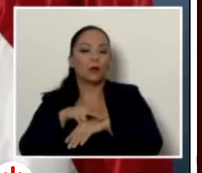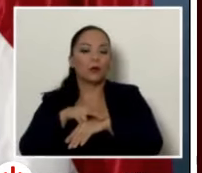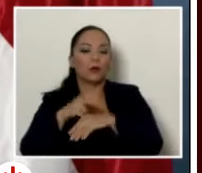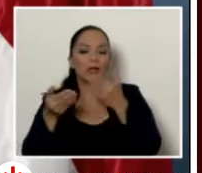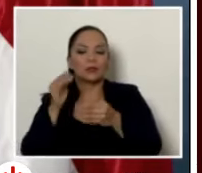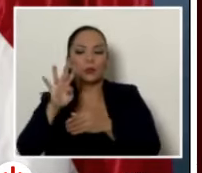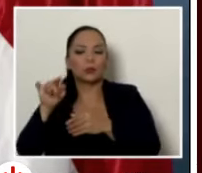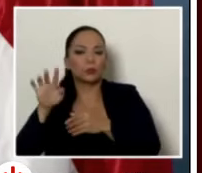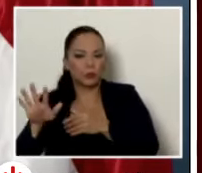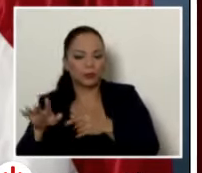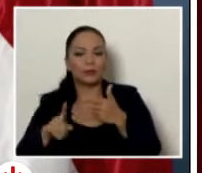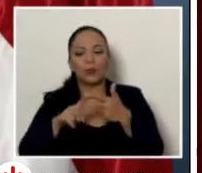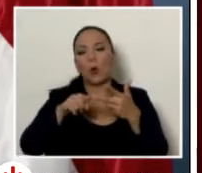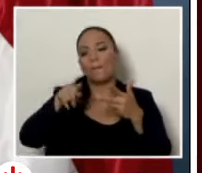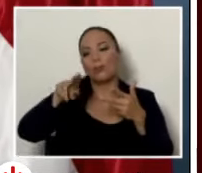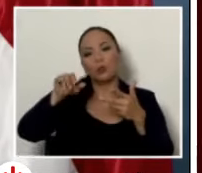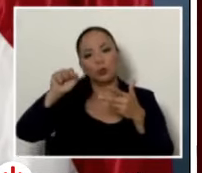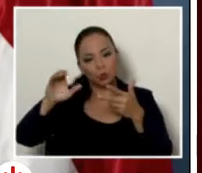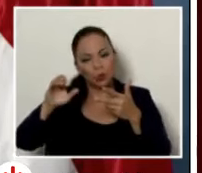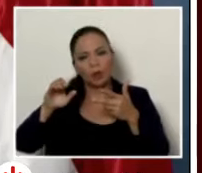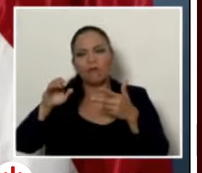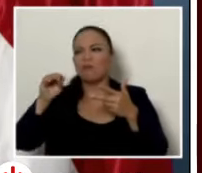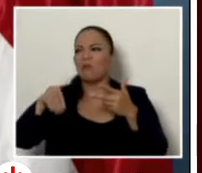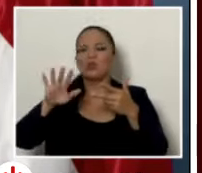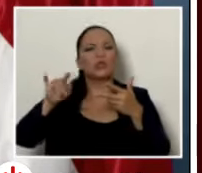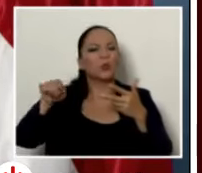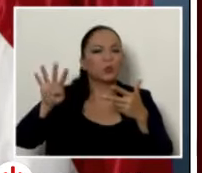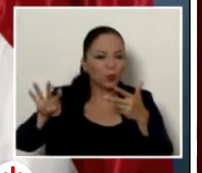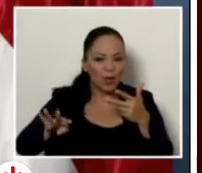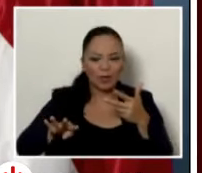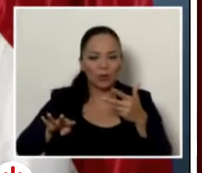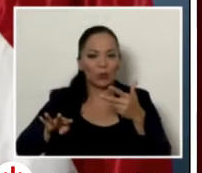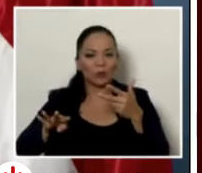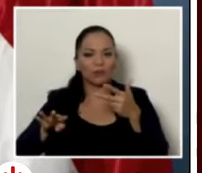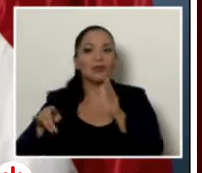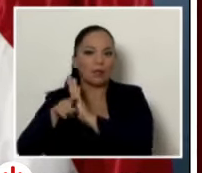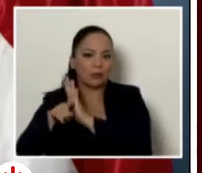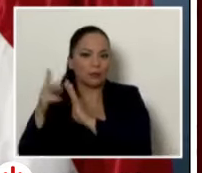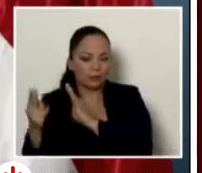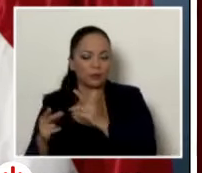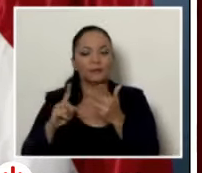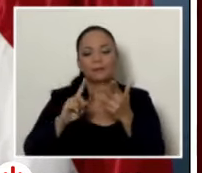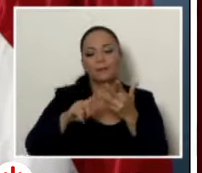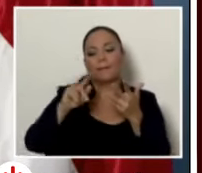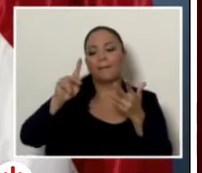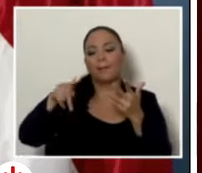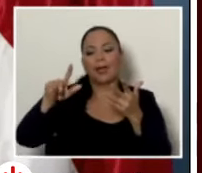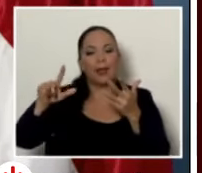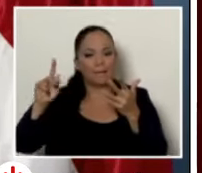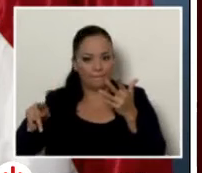el PUS de menos 5.4 negativos ambos el PLP menos